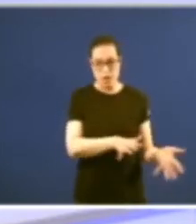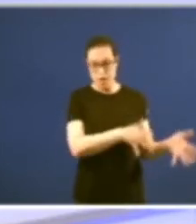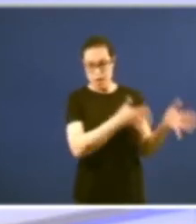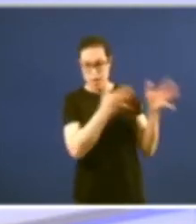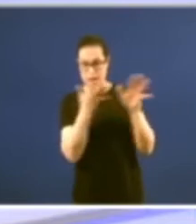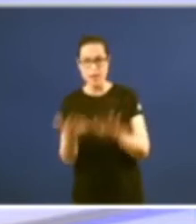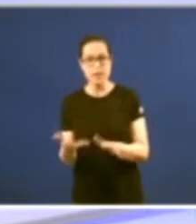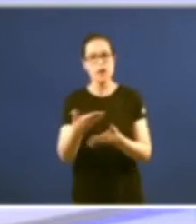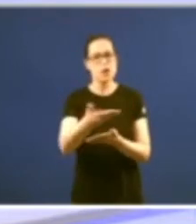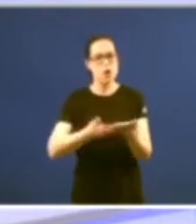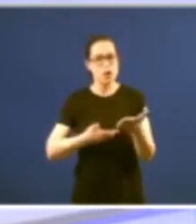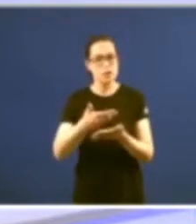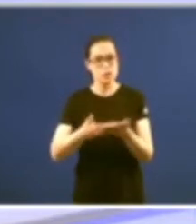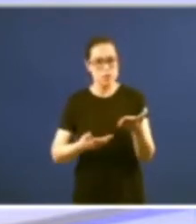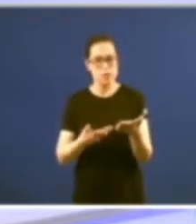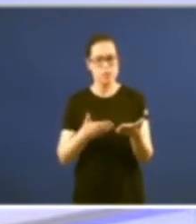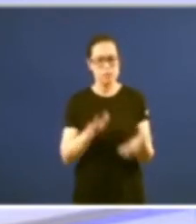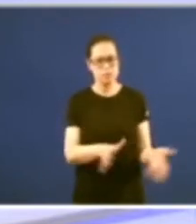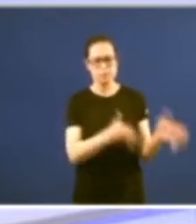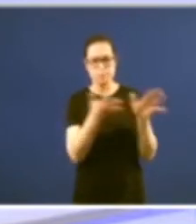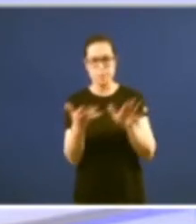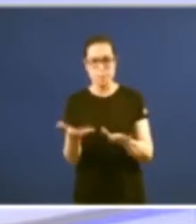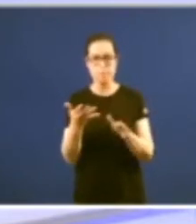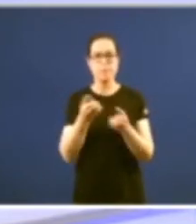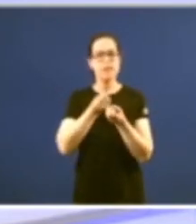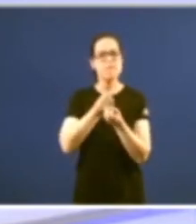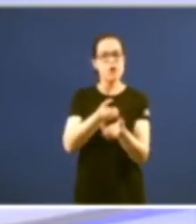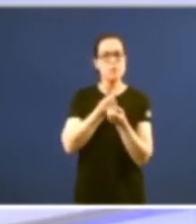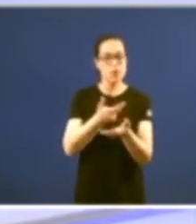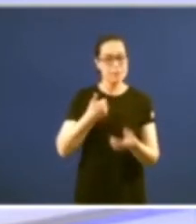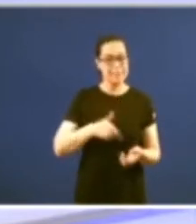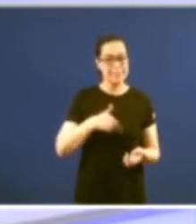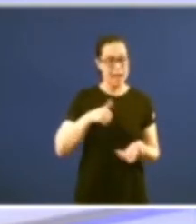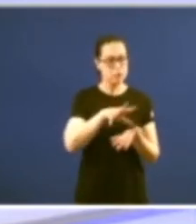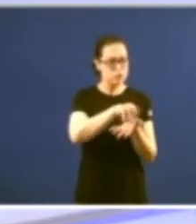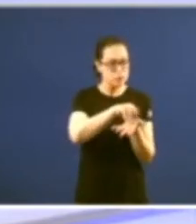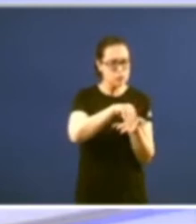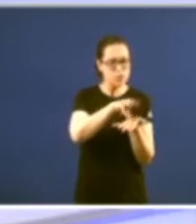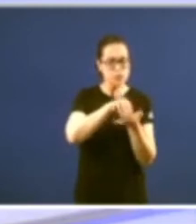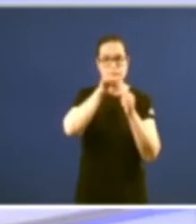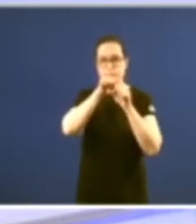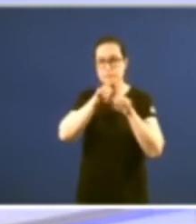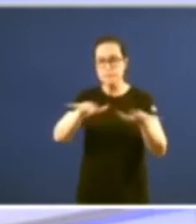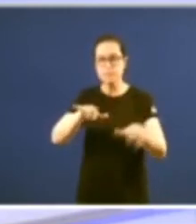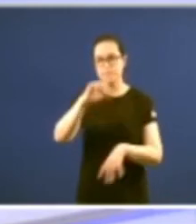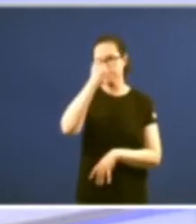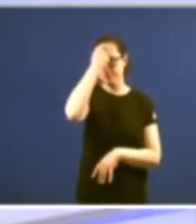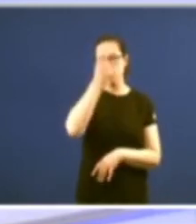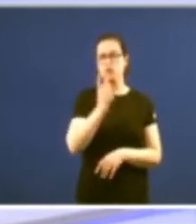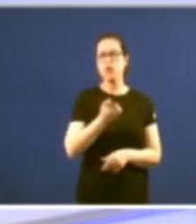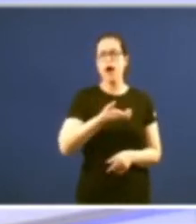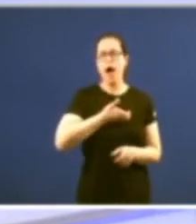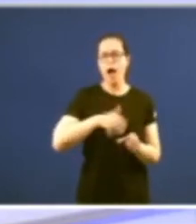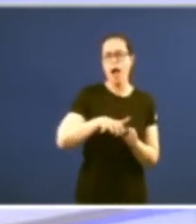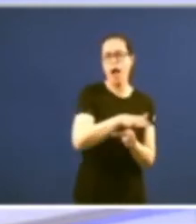xornal propiciaron que a información que se xeraba en Santiago empezase a ter unha concepción máis galega que localista nun proceso de